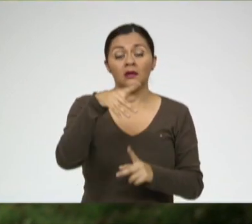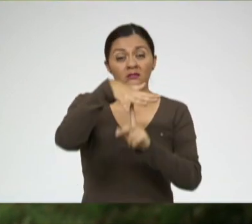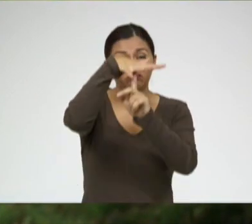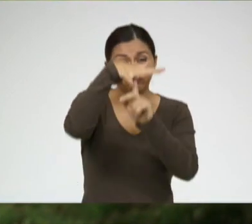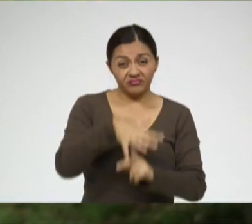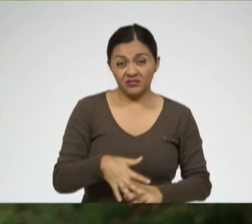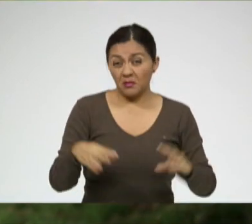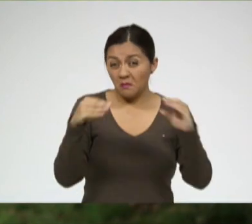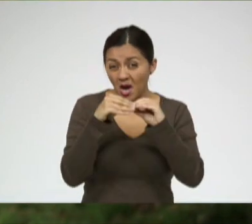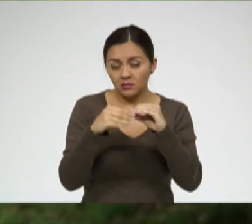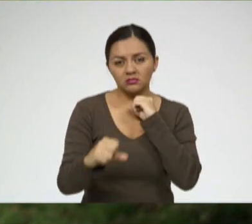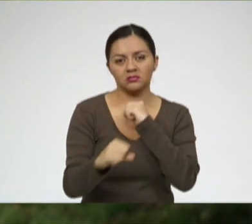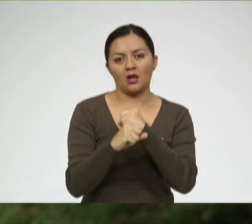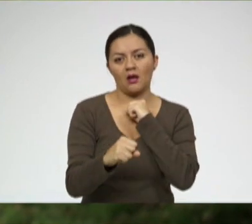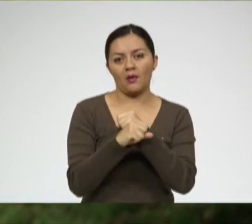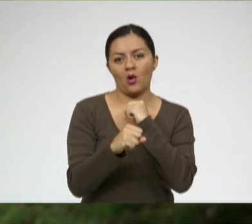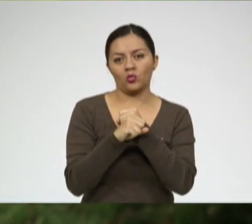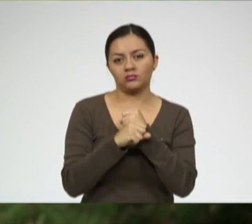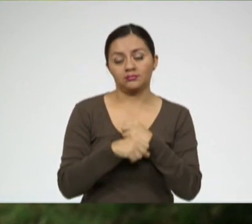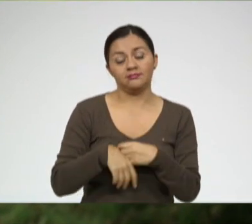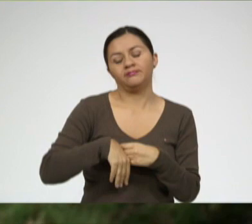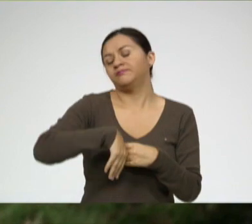es una de las más fuertes.